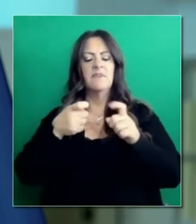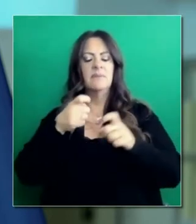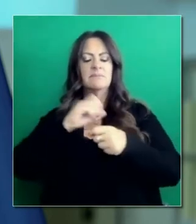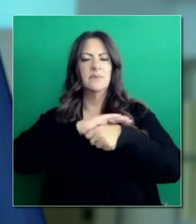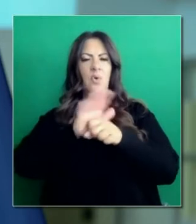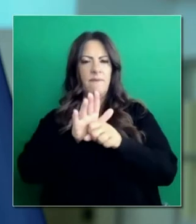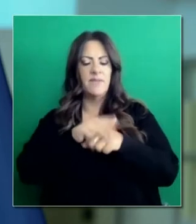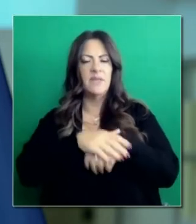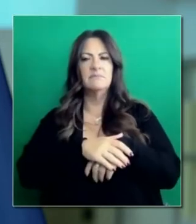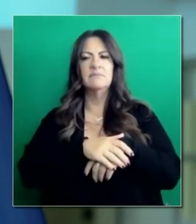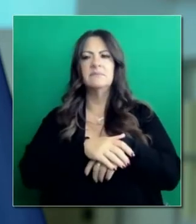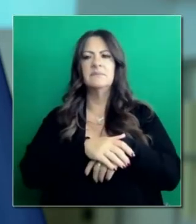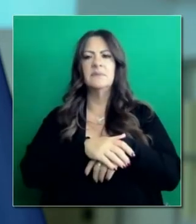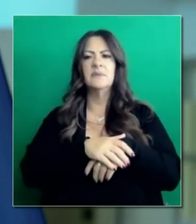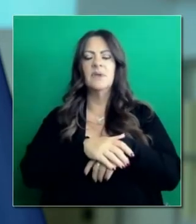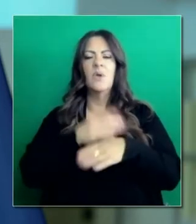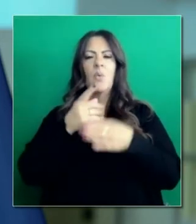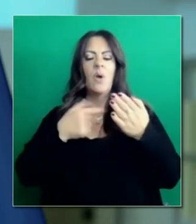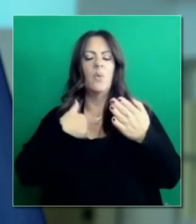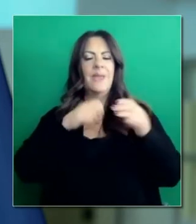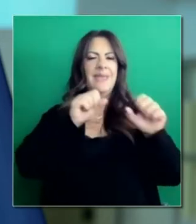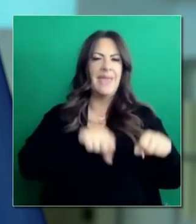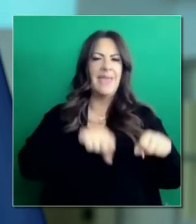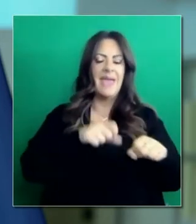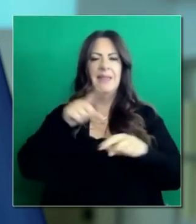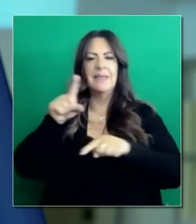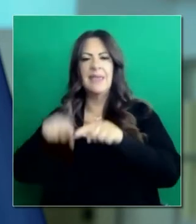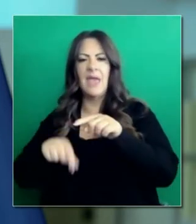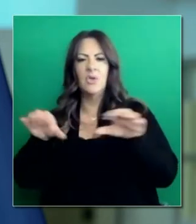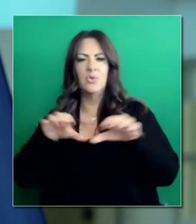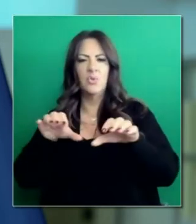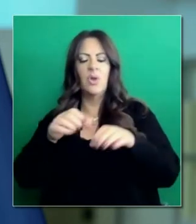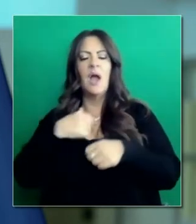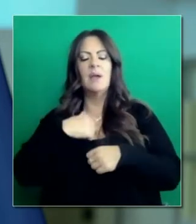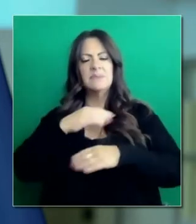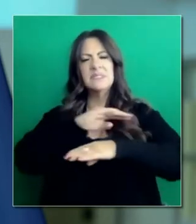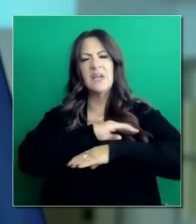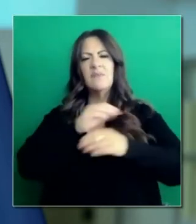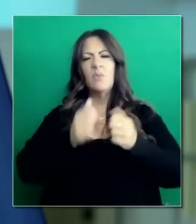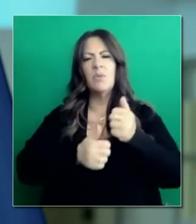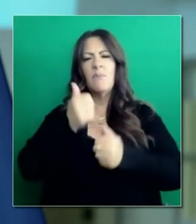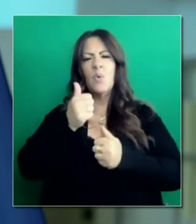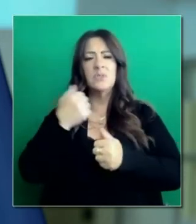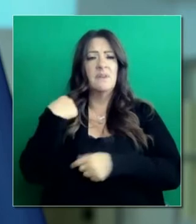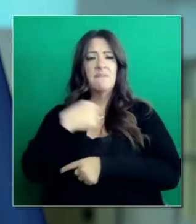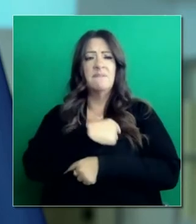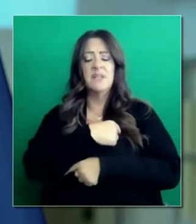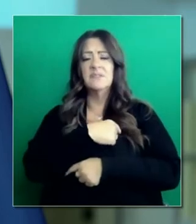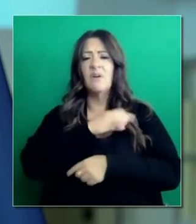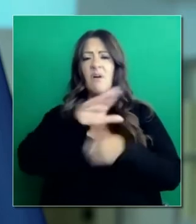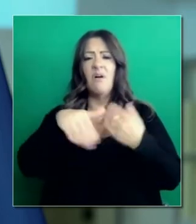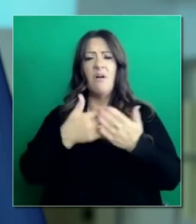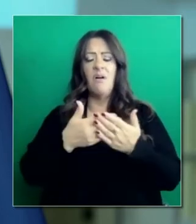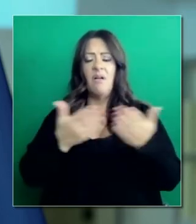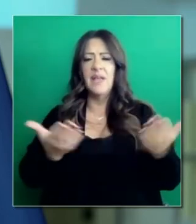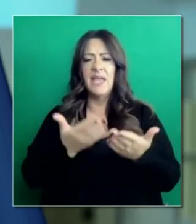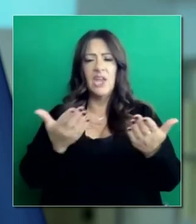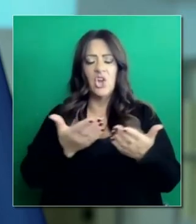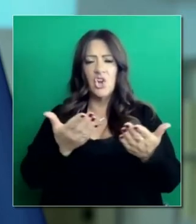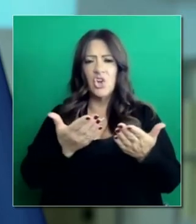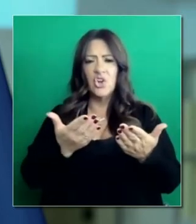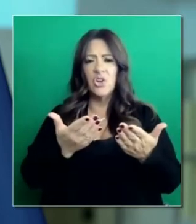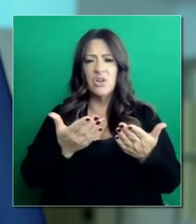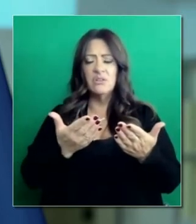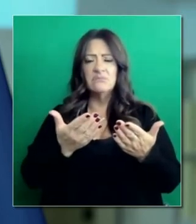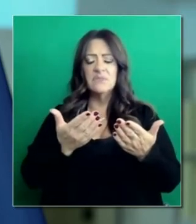cuanto a lo que deberíamos o no deberíamos hacer, estoy muy contento con el acercamiento que la mayoría de nosotros hemos tomado a nivel del